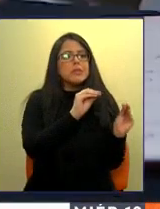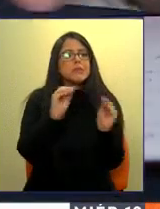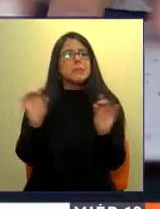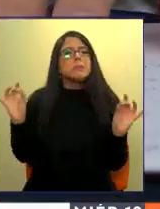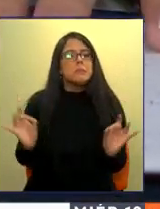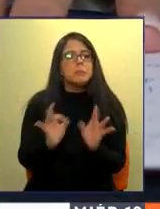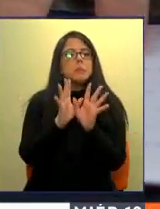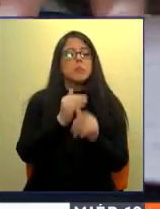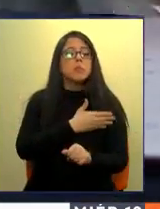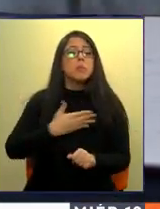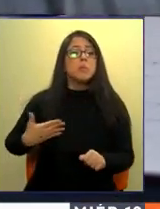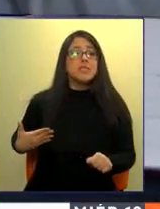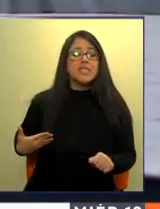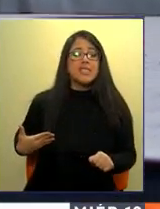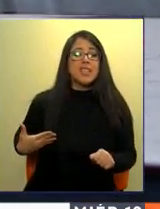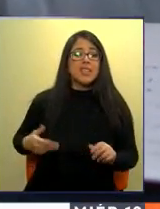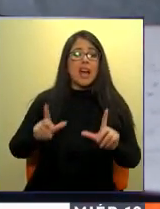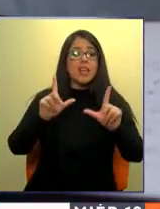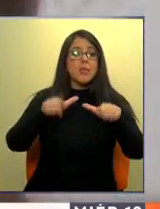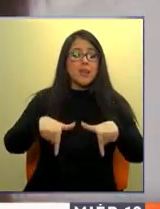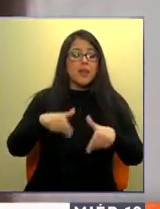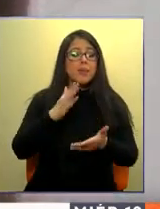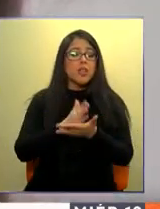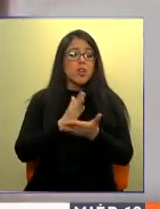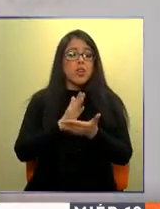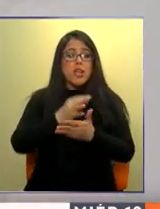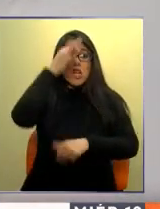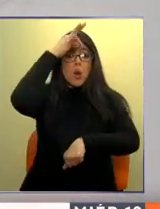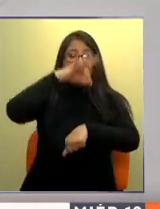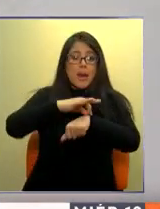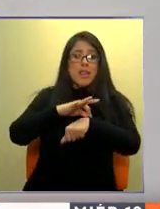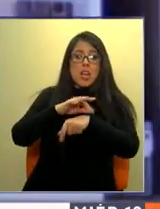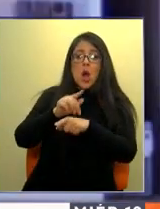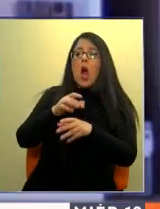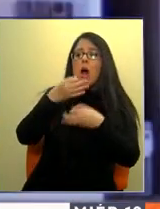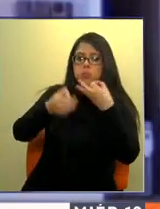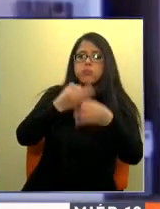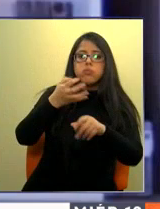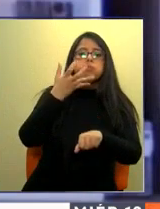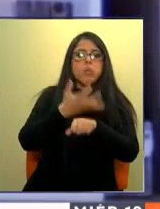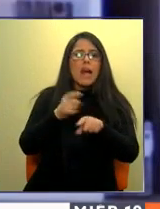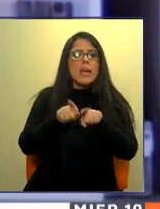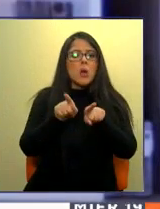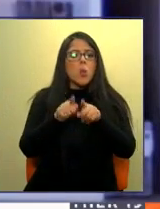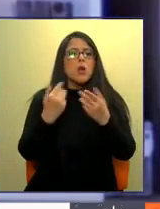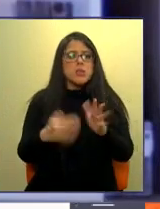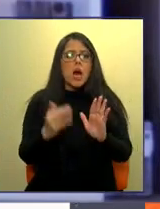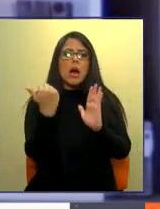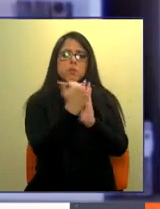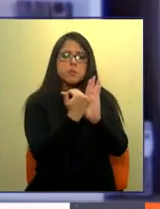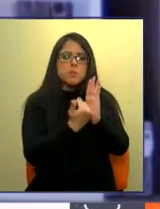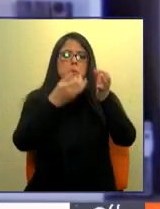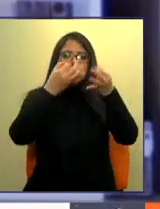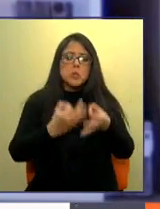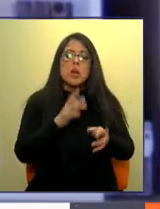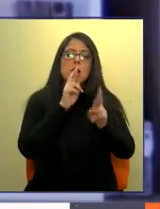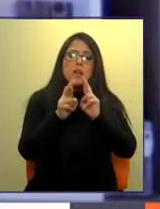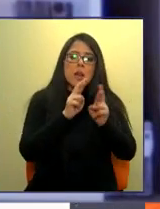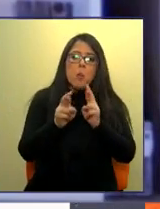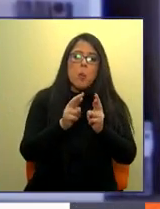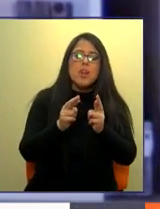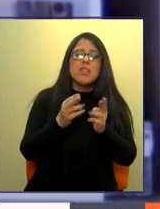Colegio Médico aseguró que a su juicio las condiciones para realizar el plebiscito existen. Que la respuesta del Cerveli del Estado sea que es